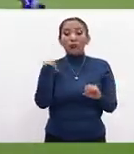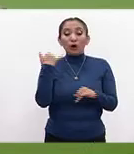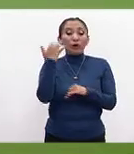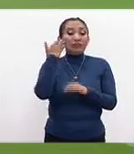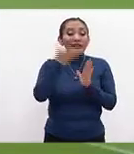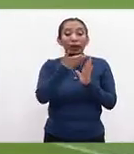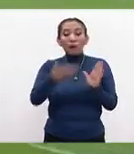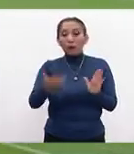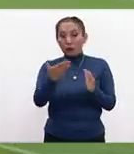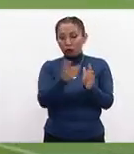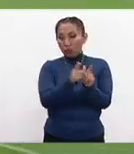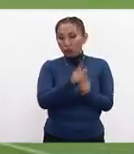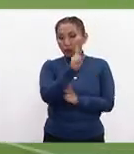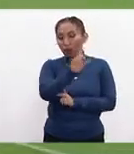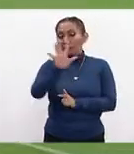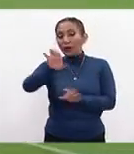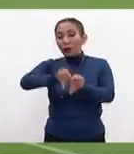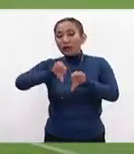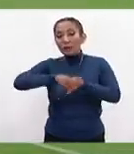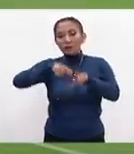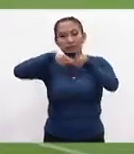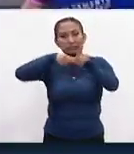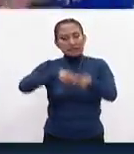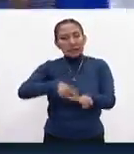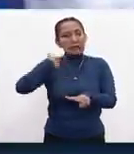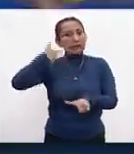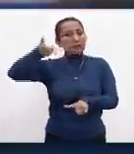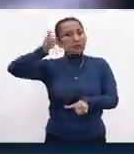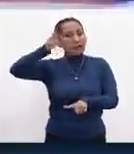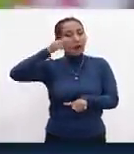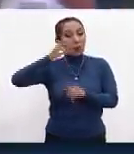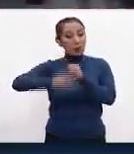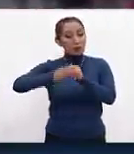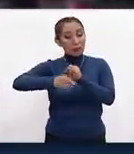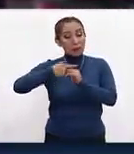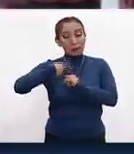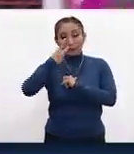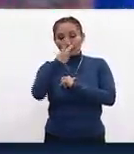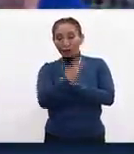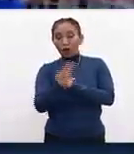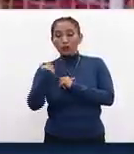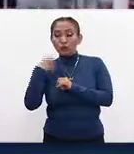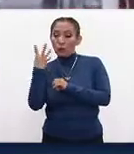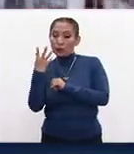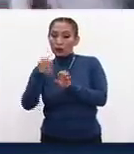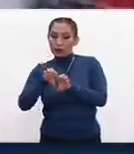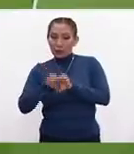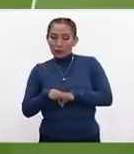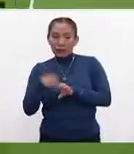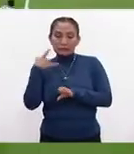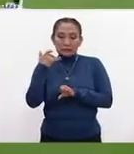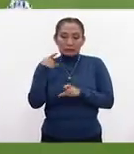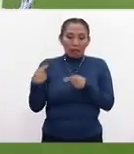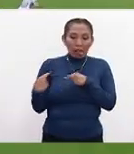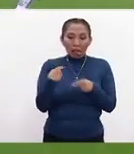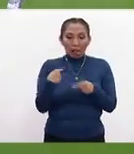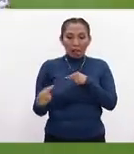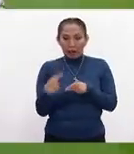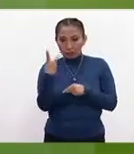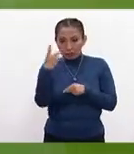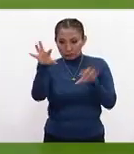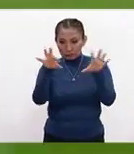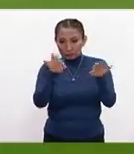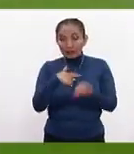jornadas. En el grupo 1 solo 5 equipos se mantienen con esperanzas de semifinales. En el 2 solo 4 equipos pelean por los 2 boletos.